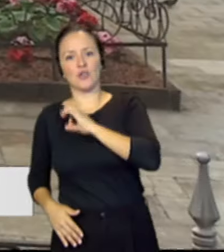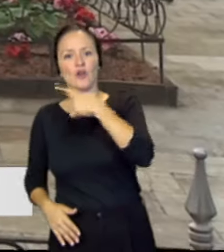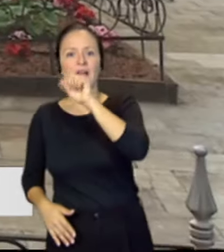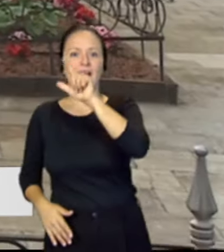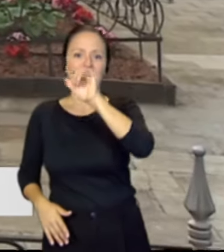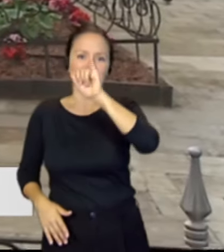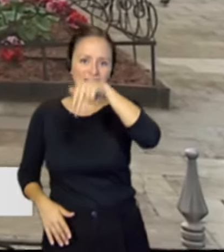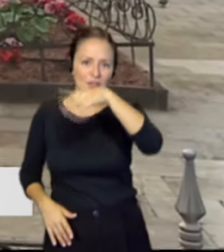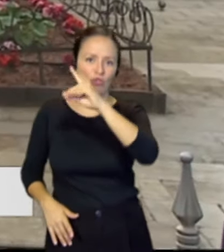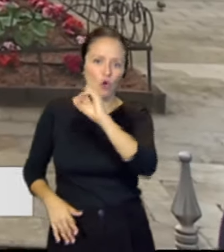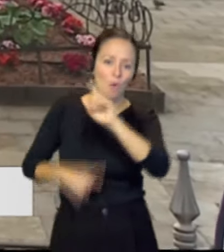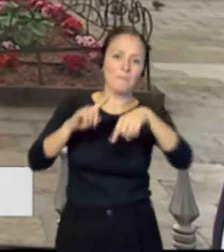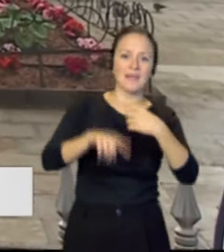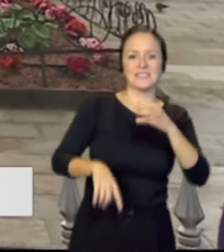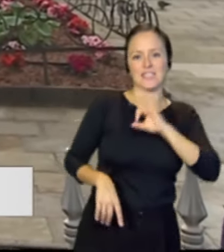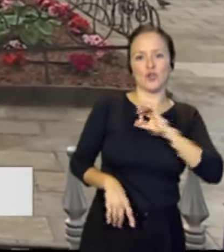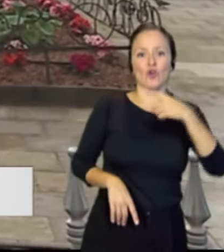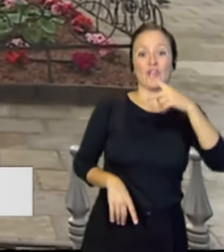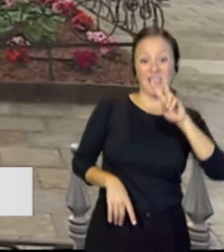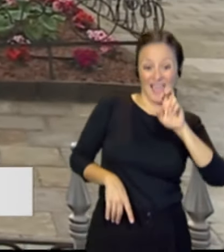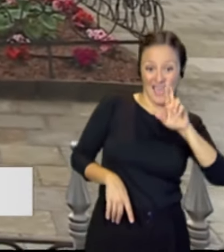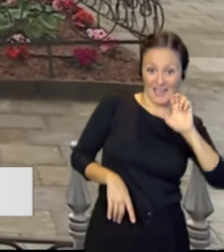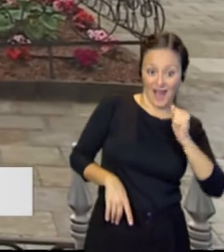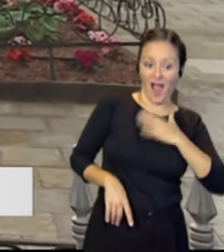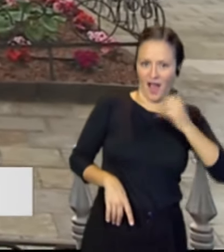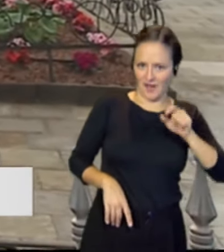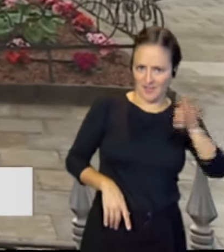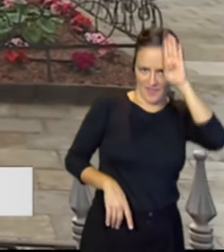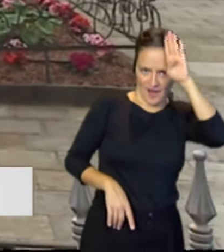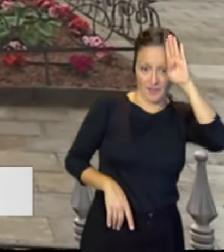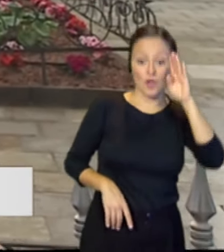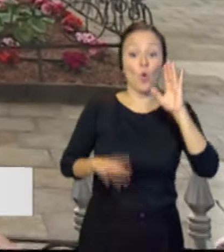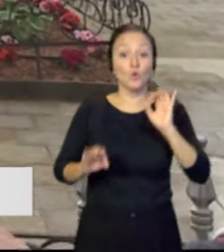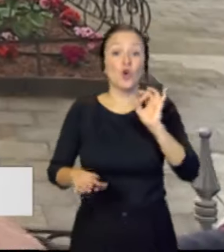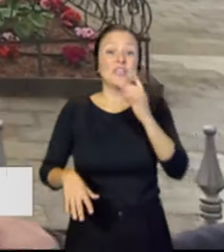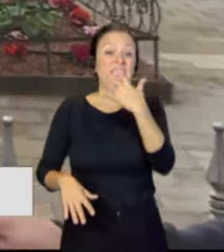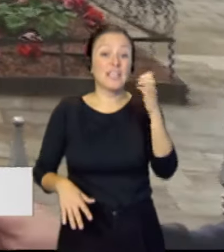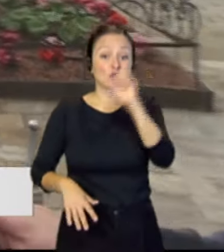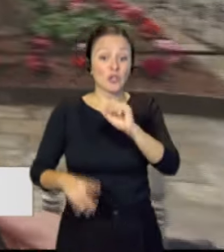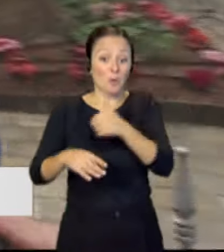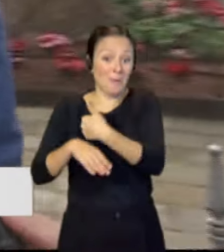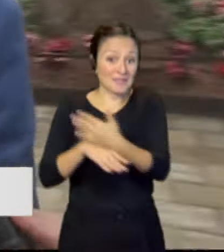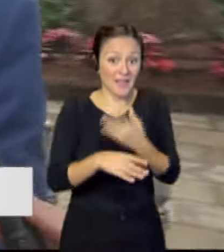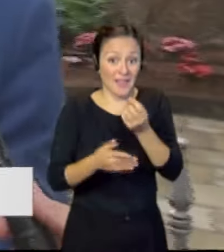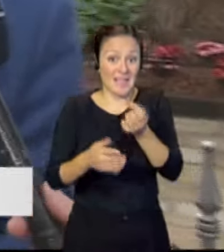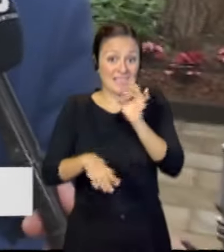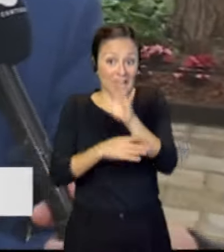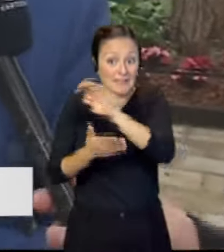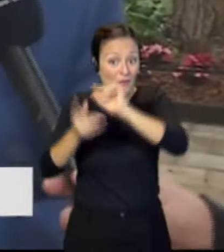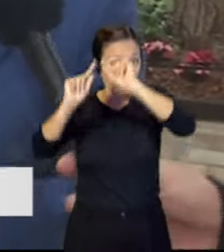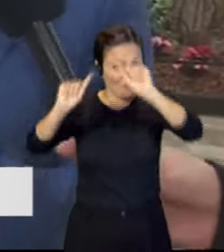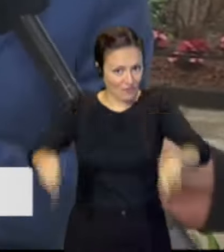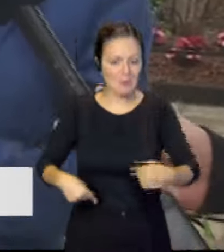Guerra, en el caso de Galdar. Y se decidió que 500 años después de la firma de la carta de Calatayug, estas dos ciudades se hermanaran.